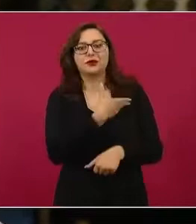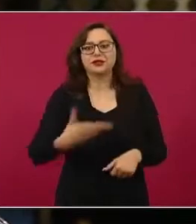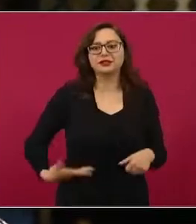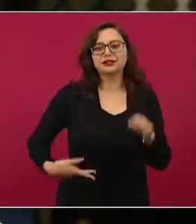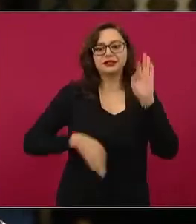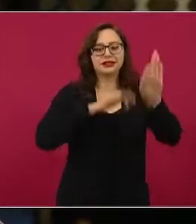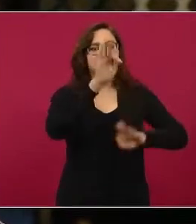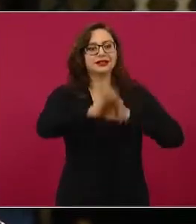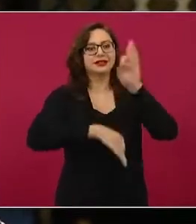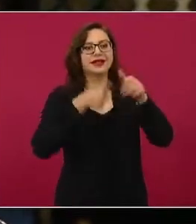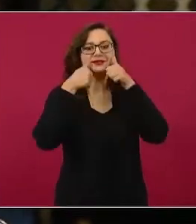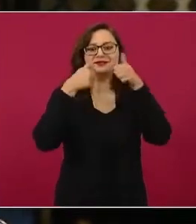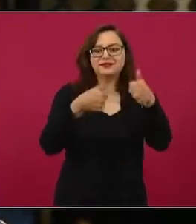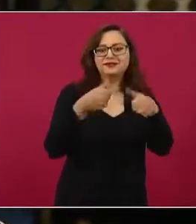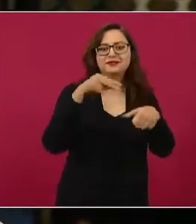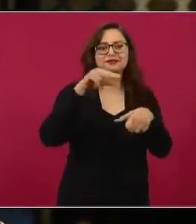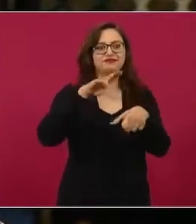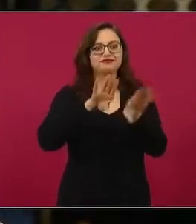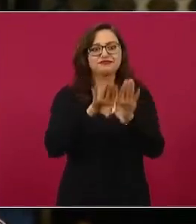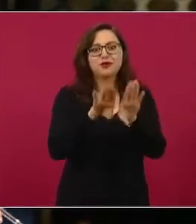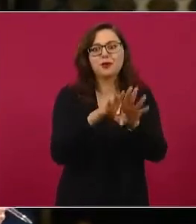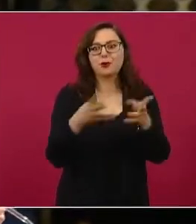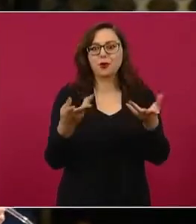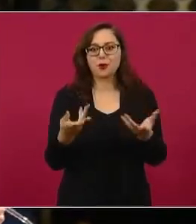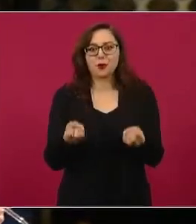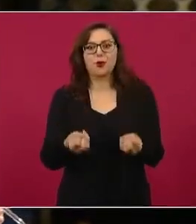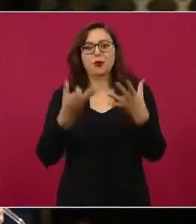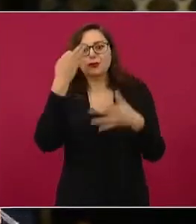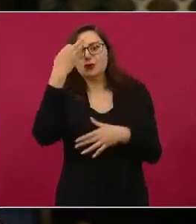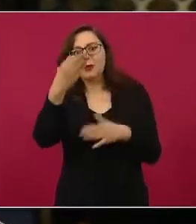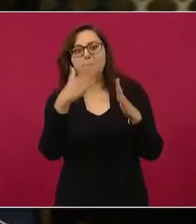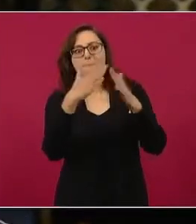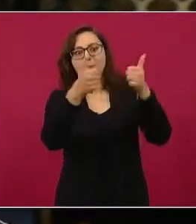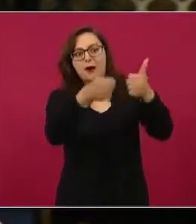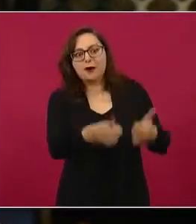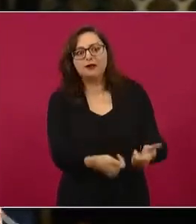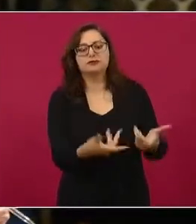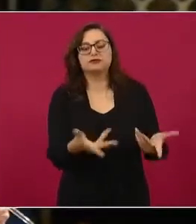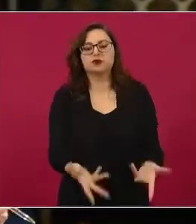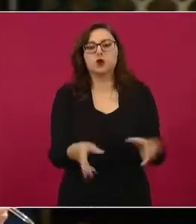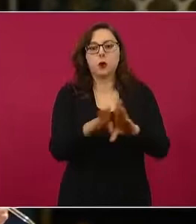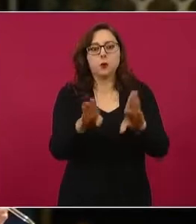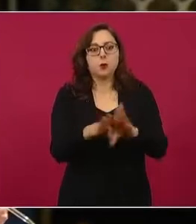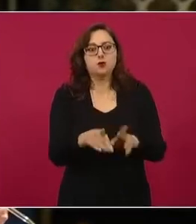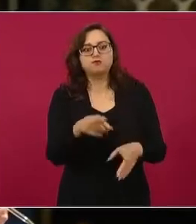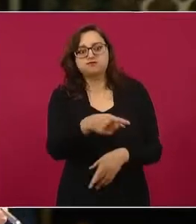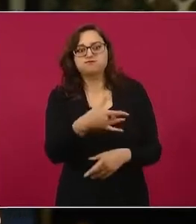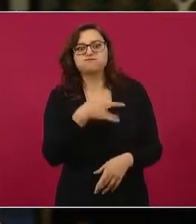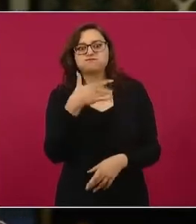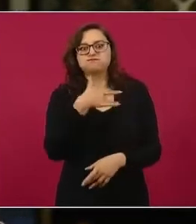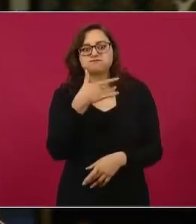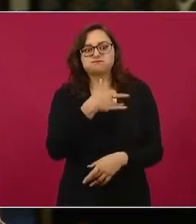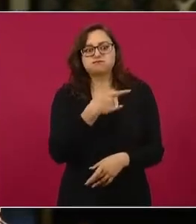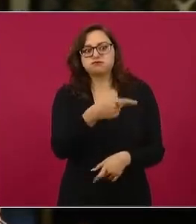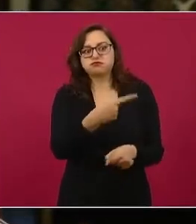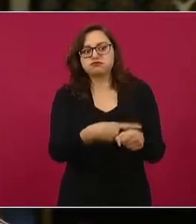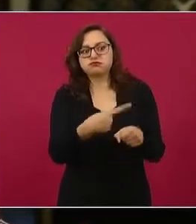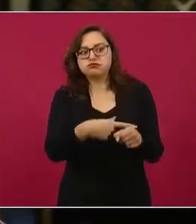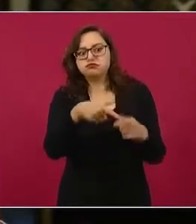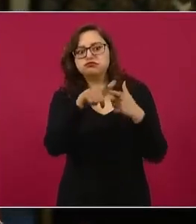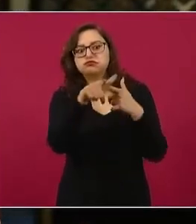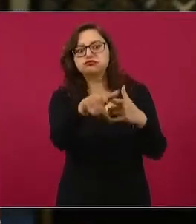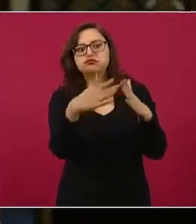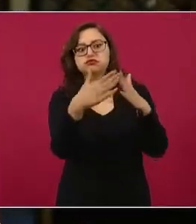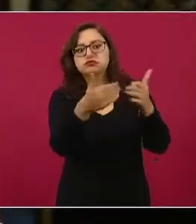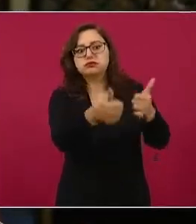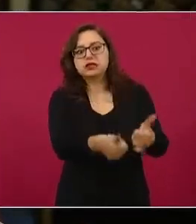cuánto tiempo va a estar aislado el presidente, cuánto tiempo tiene contemplado, cuál es lo ideal respecto a esta situación. Obviamente, si